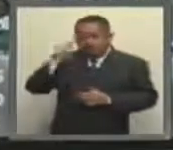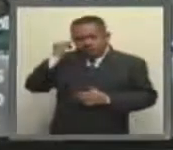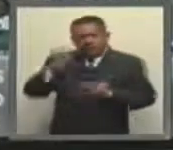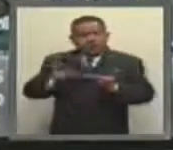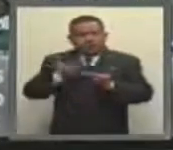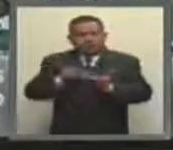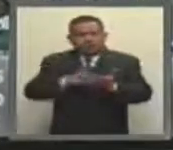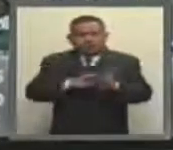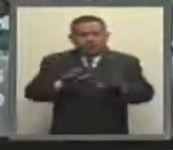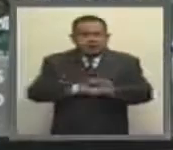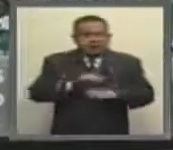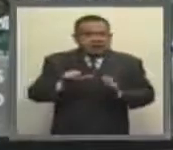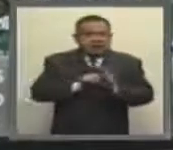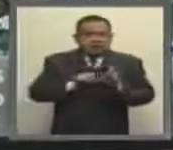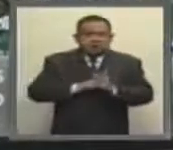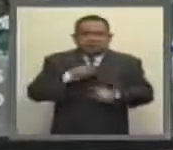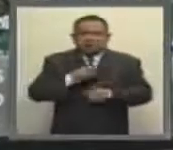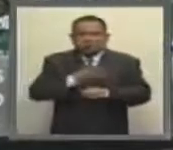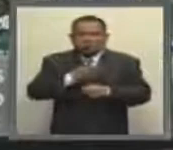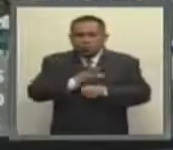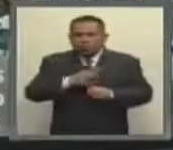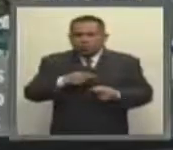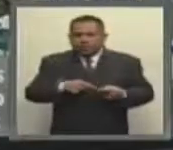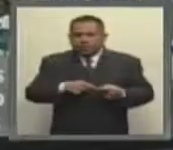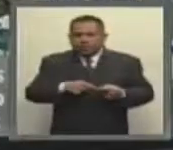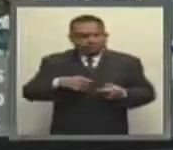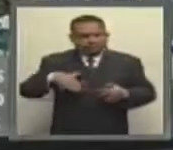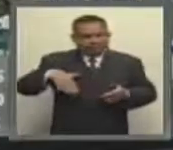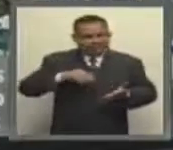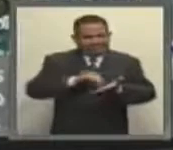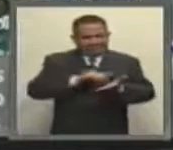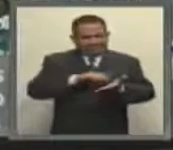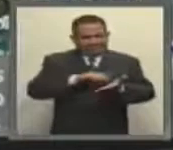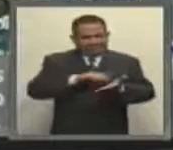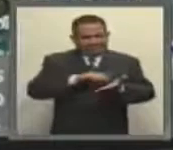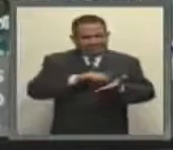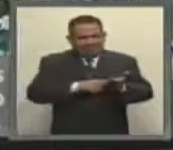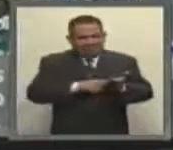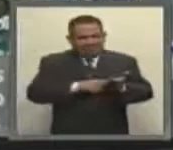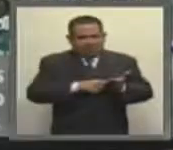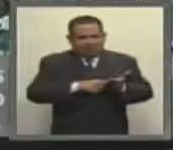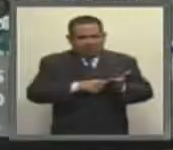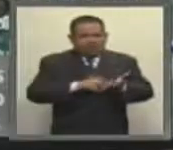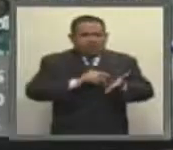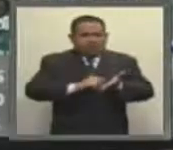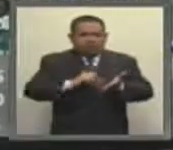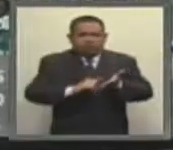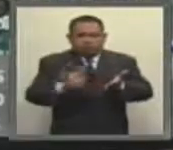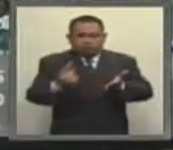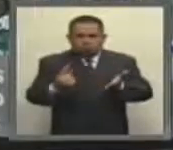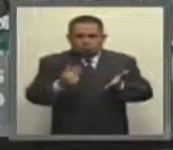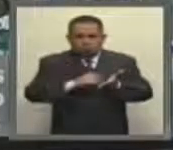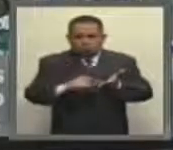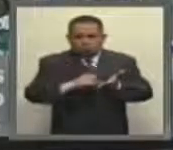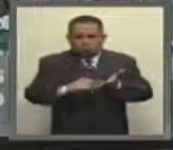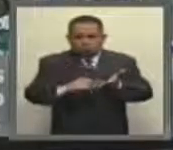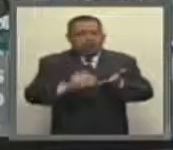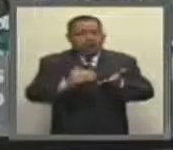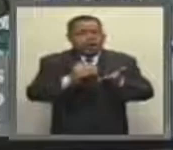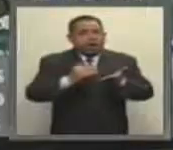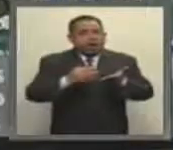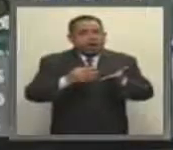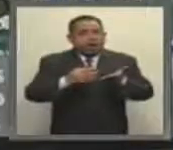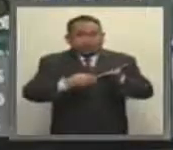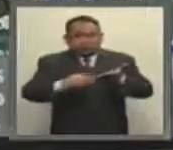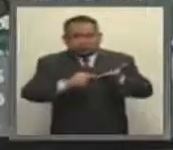propuesta de modificación al artículo segundo del proyecto de decreto párrafo primero, fracciones